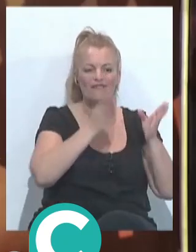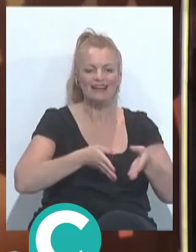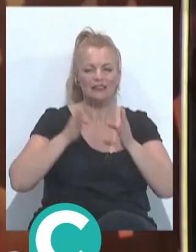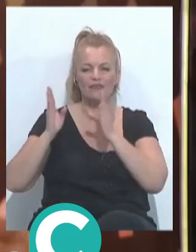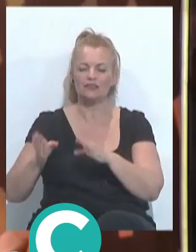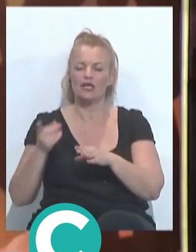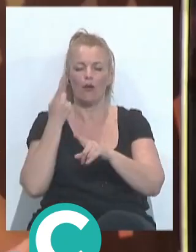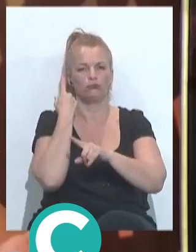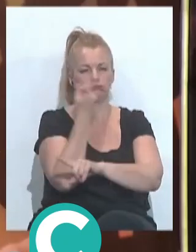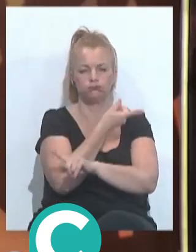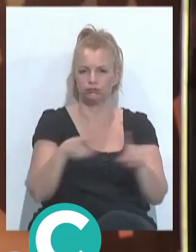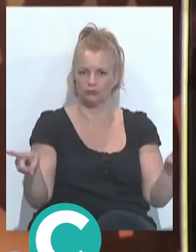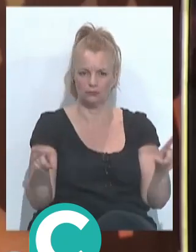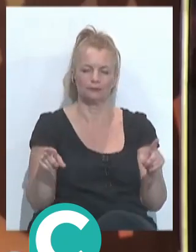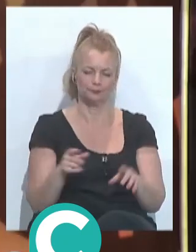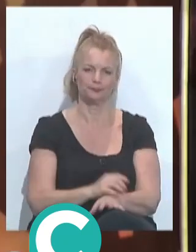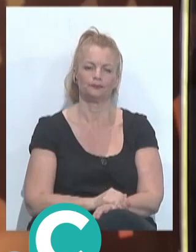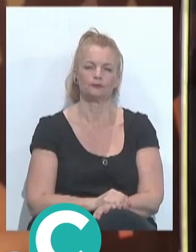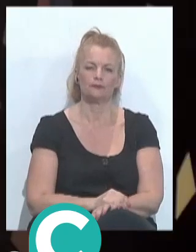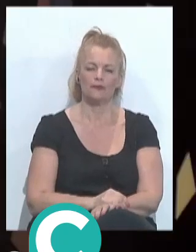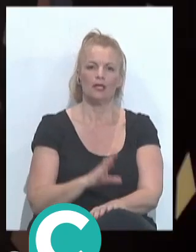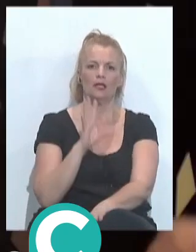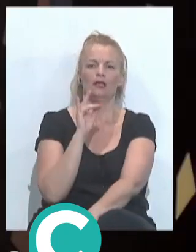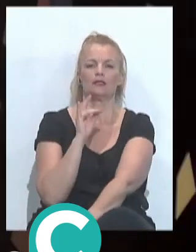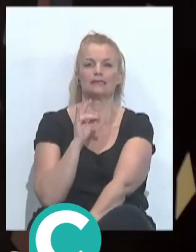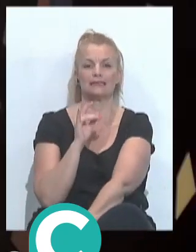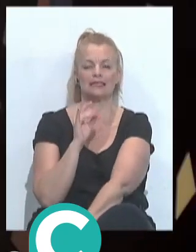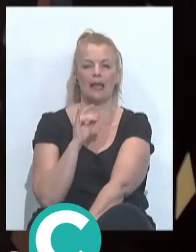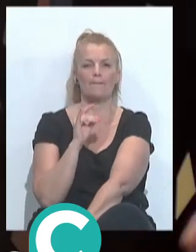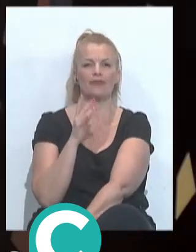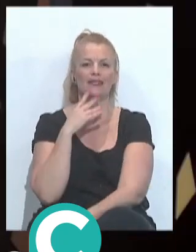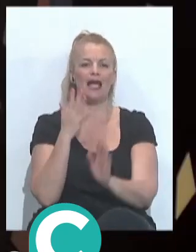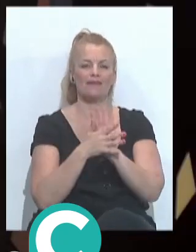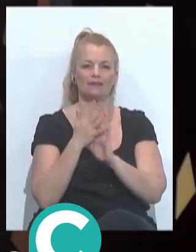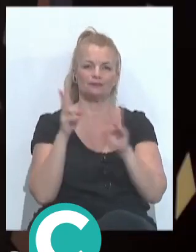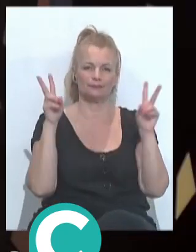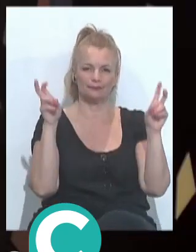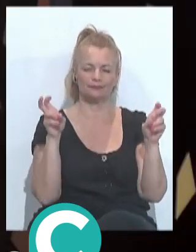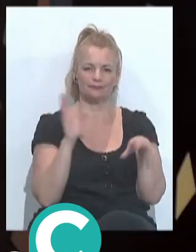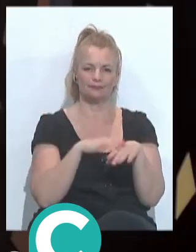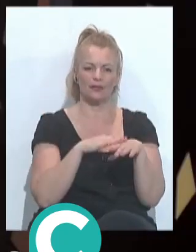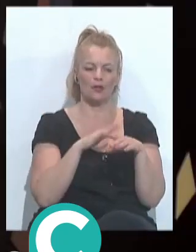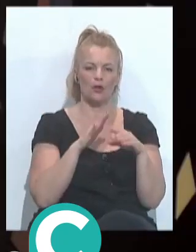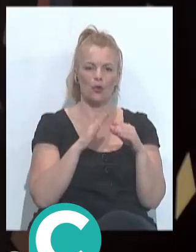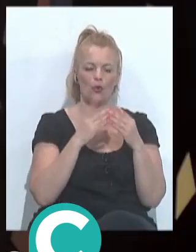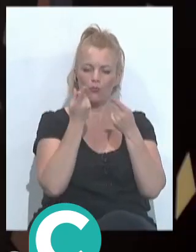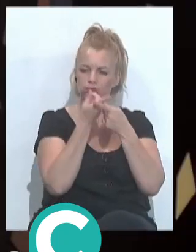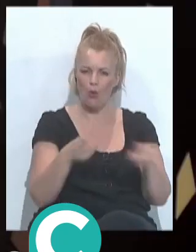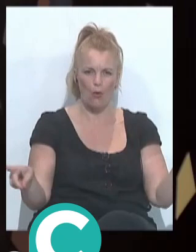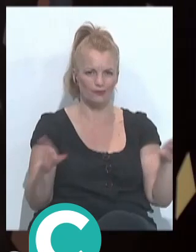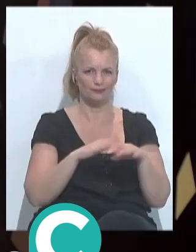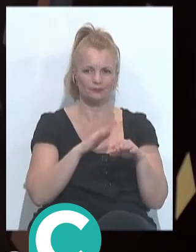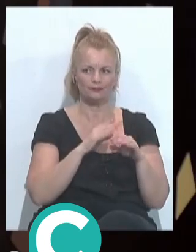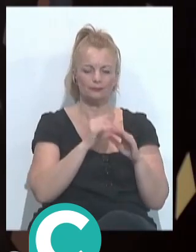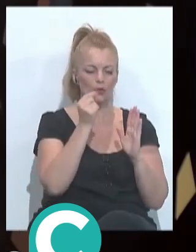demasiado evidentes ¿no? sí porque hemos hablado del tema de un desfase tan grande o por ejemplo